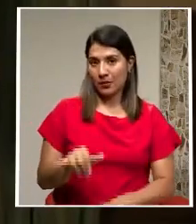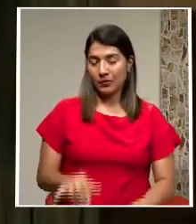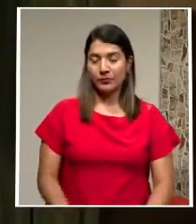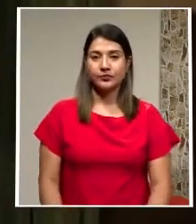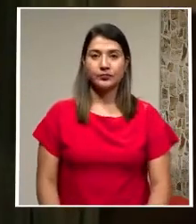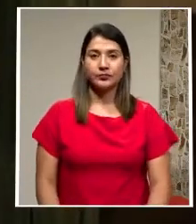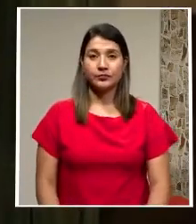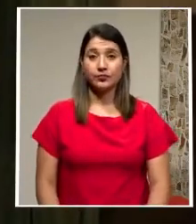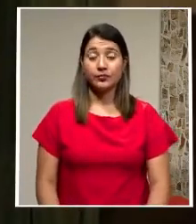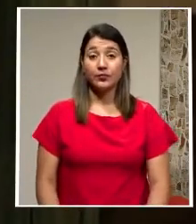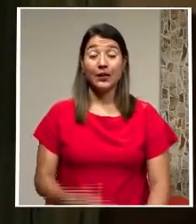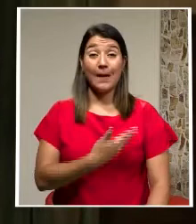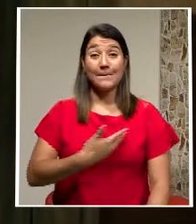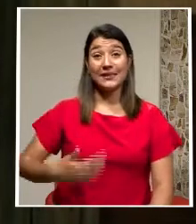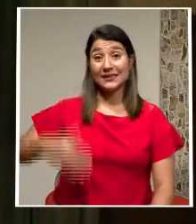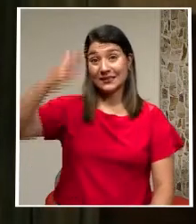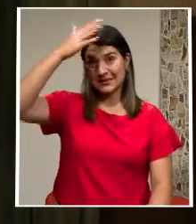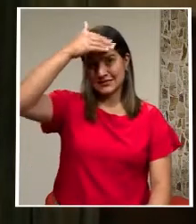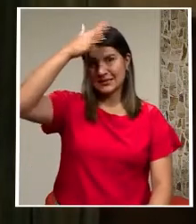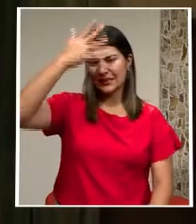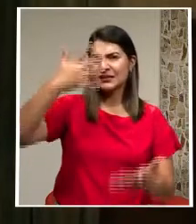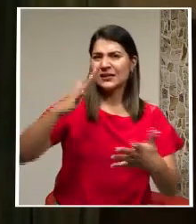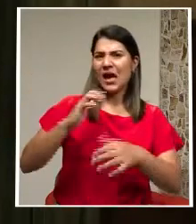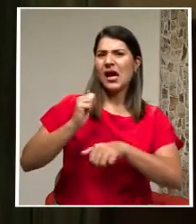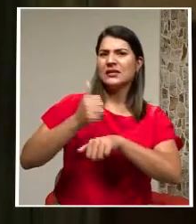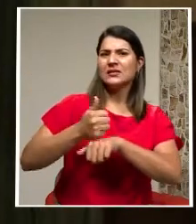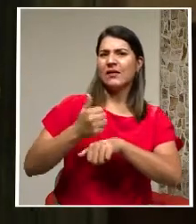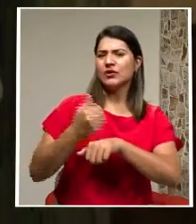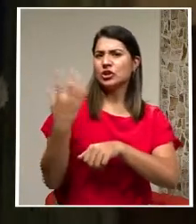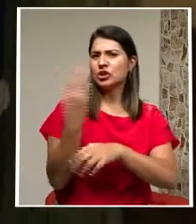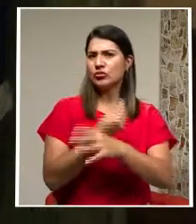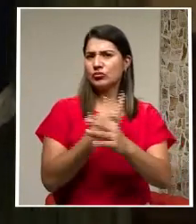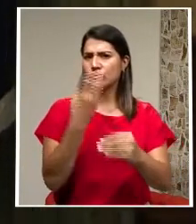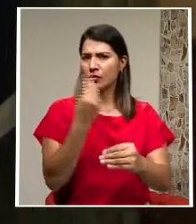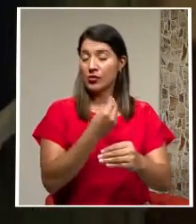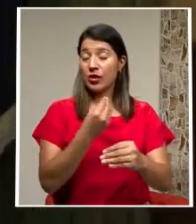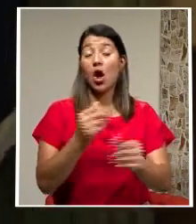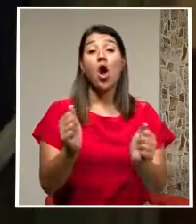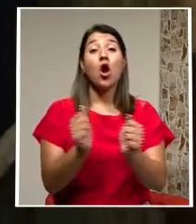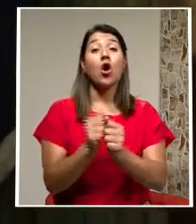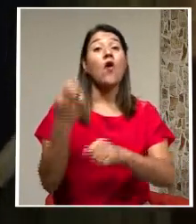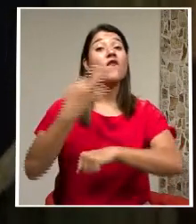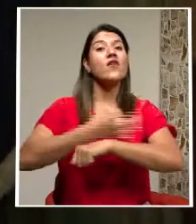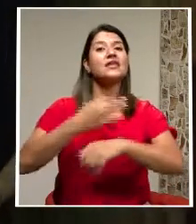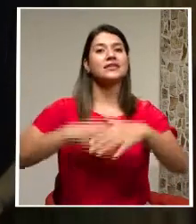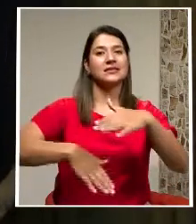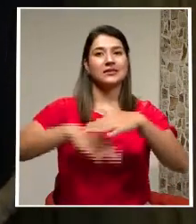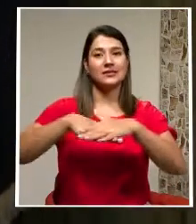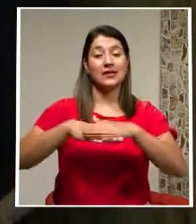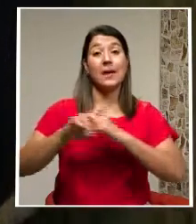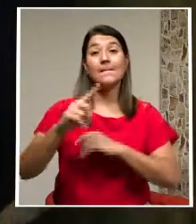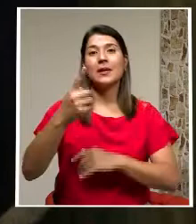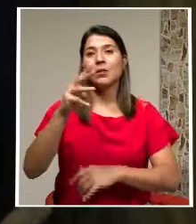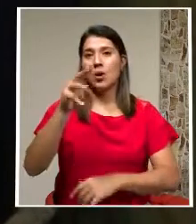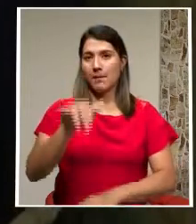Donald Trump Ya había establecido La retirada De Afganistán Con fecha límite Precisamente El 1 de mayo